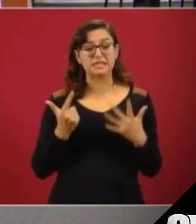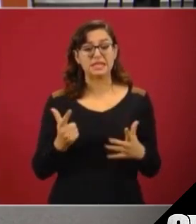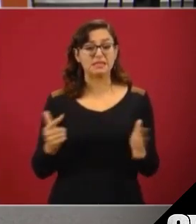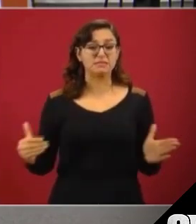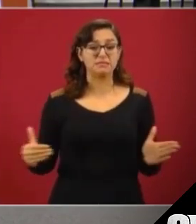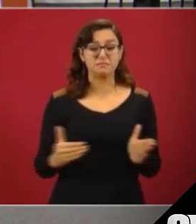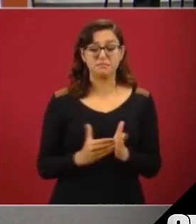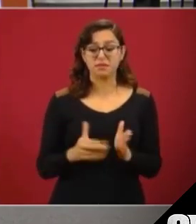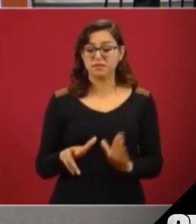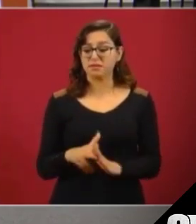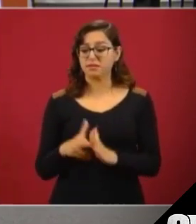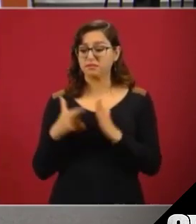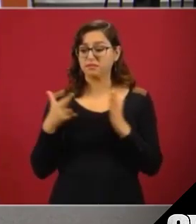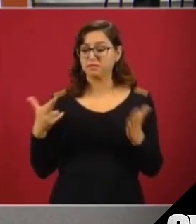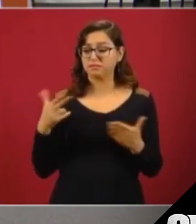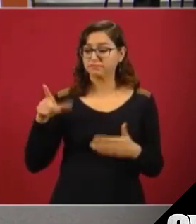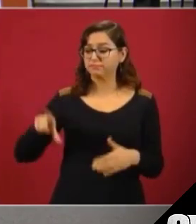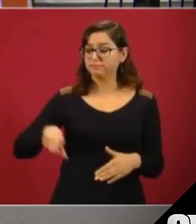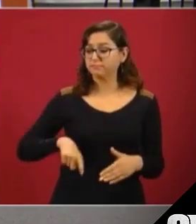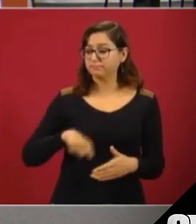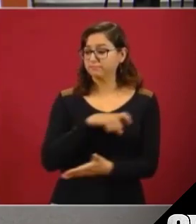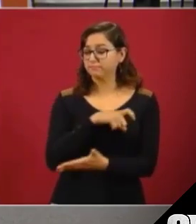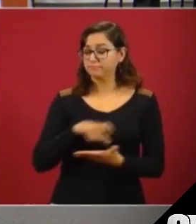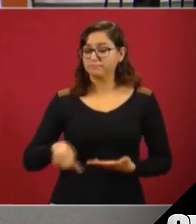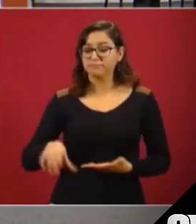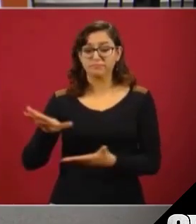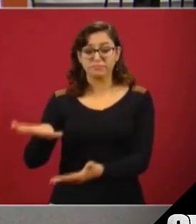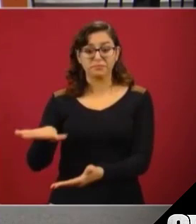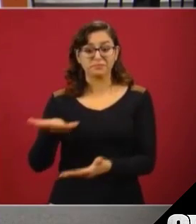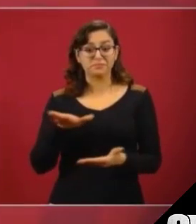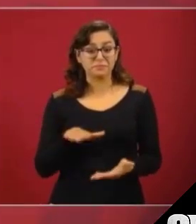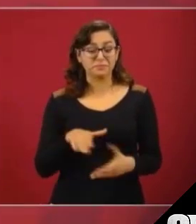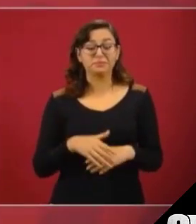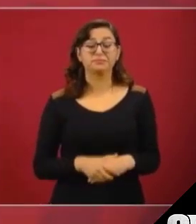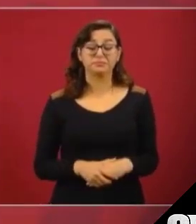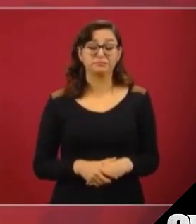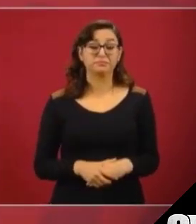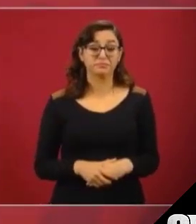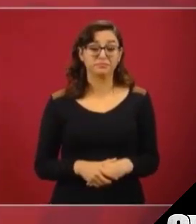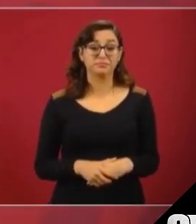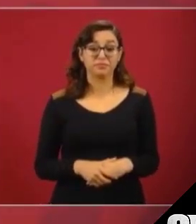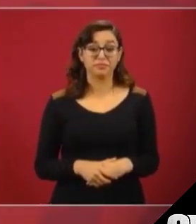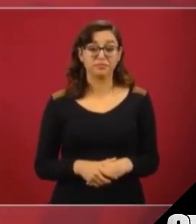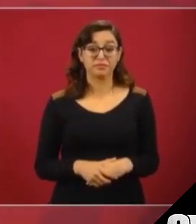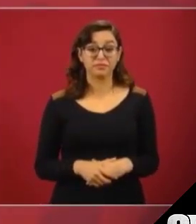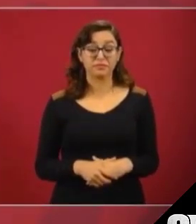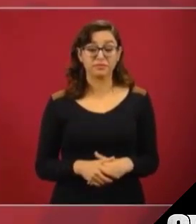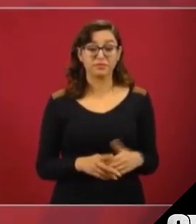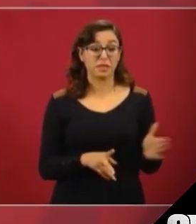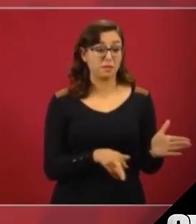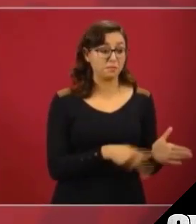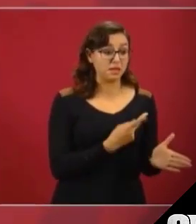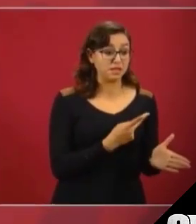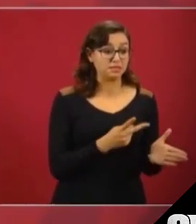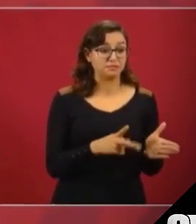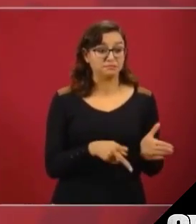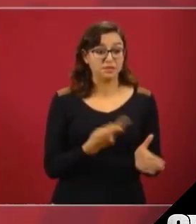gobierno. Yo entiendo cinco sexenios consecutivos